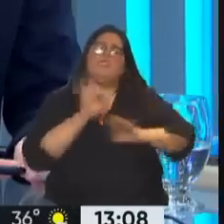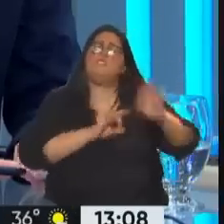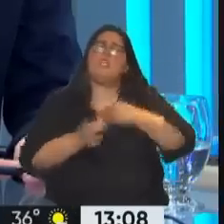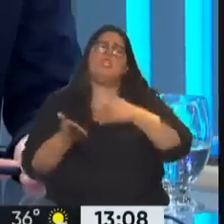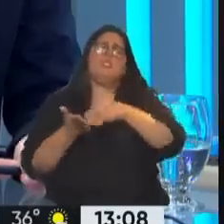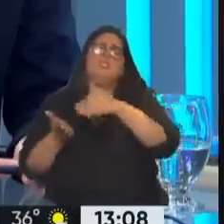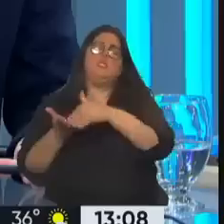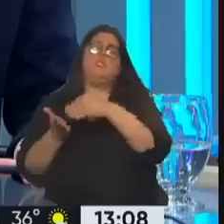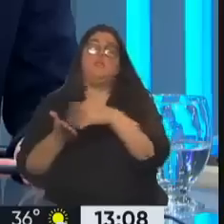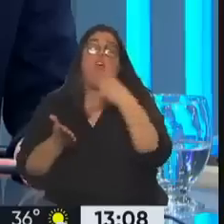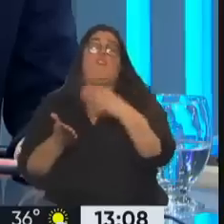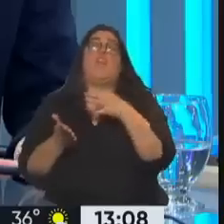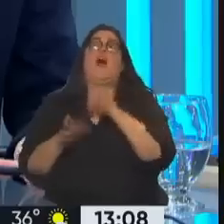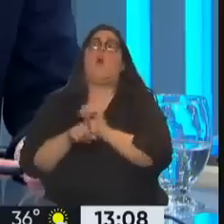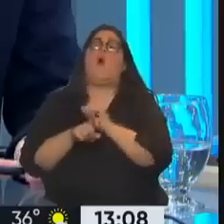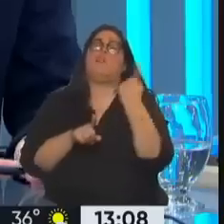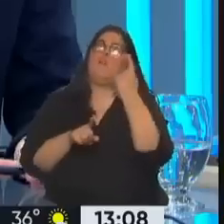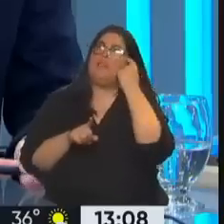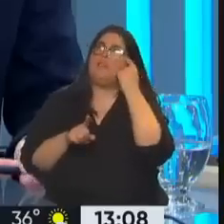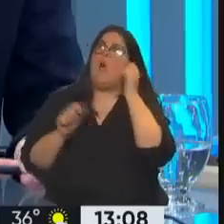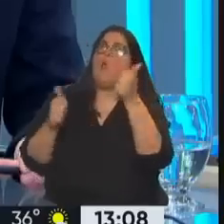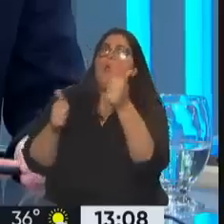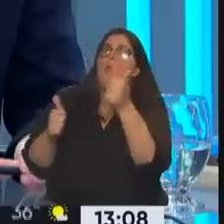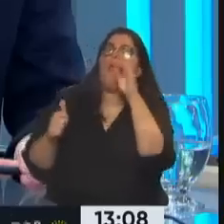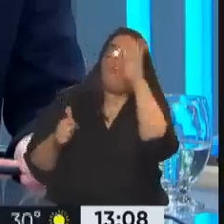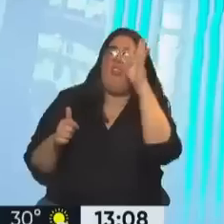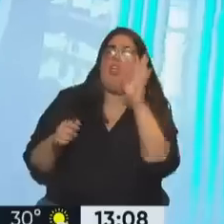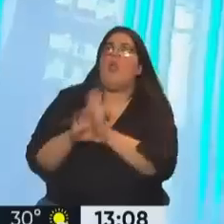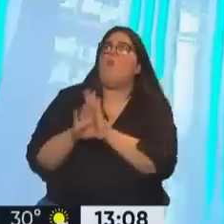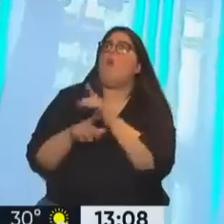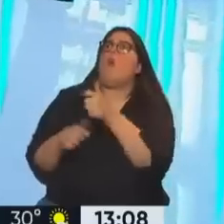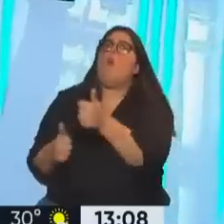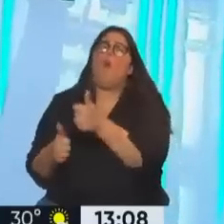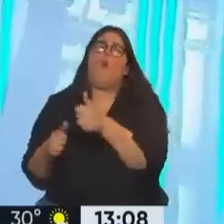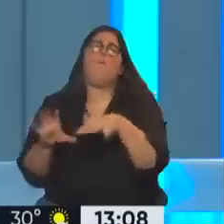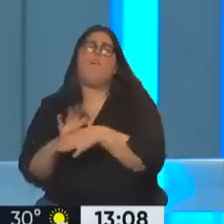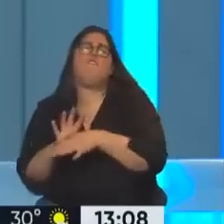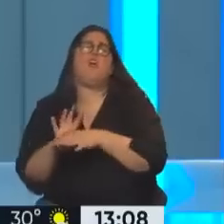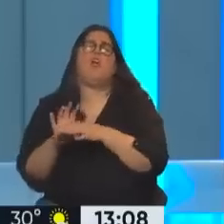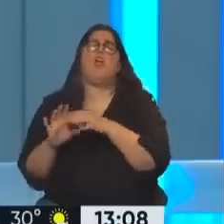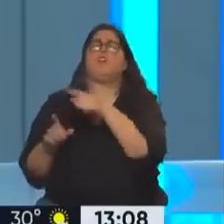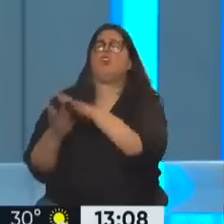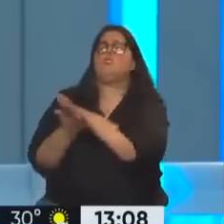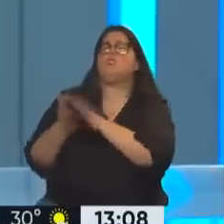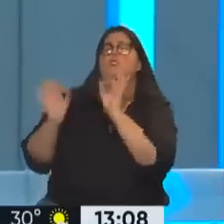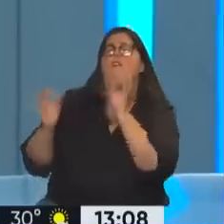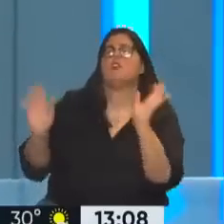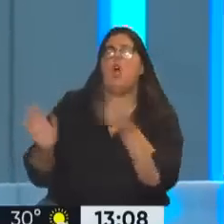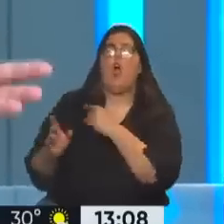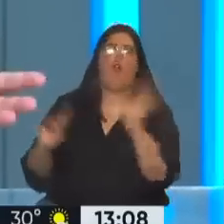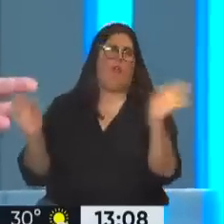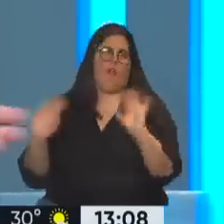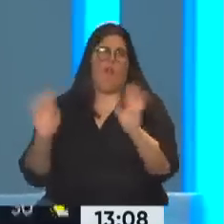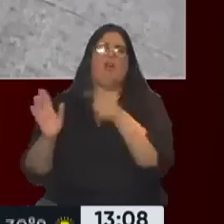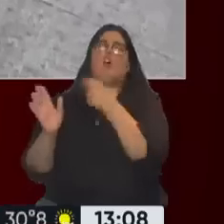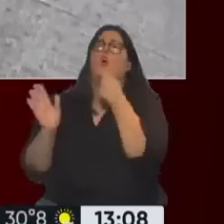significa mitificar a los indígenas. No significa que están más allá del bien y del mal, que tienen todas las respuestas antes de saber las preguntas, que son